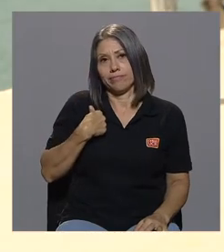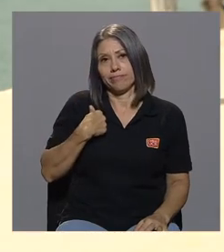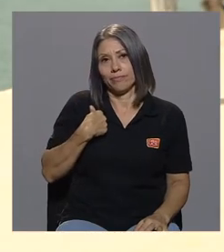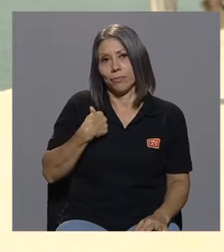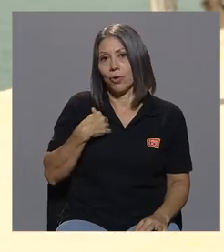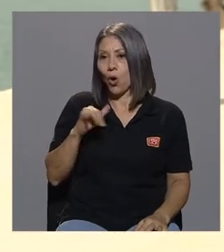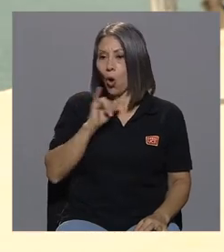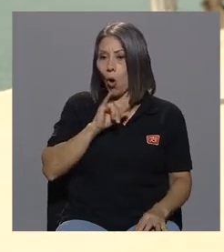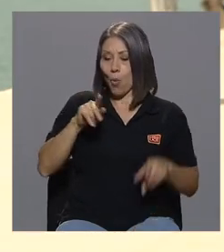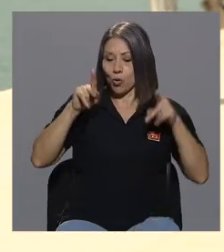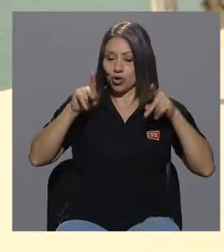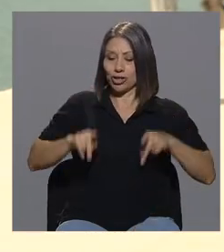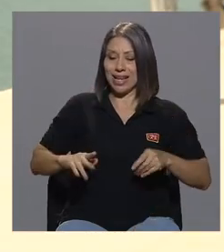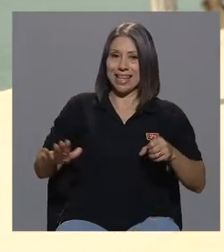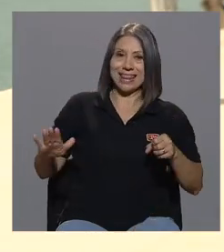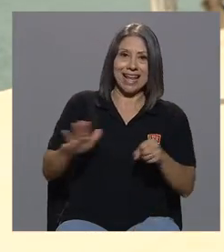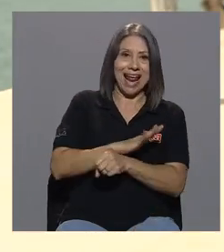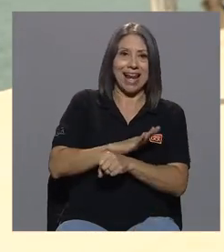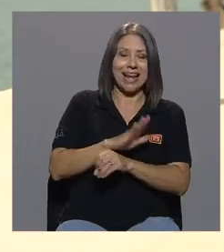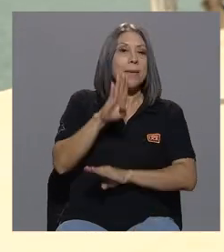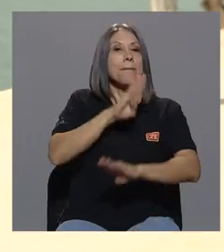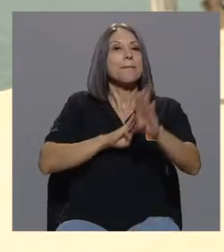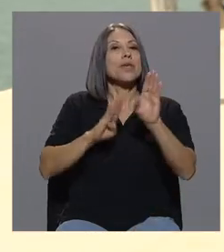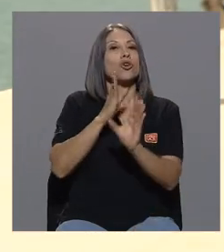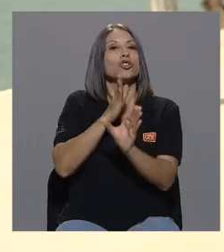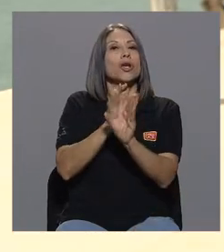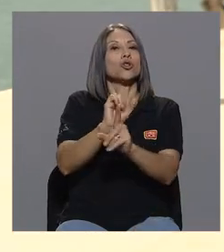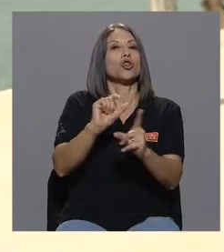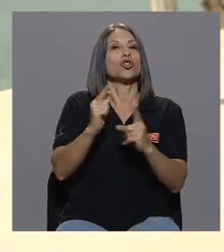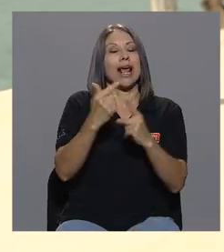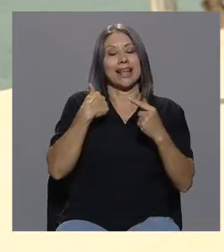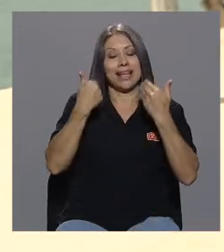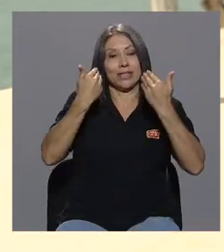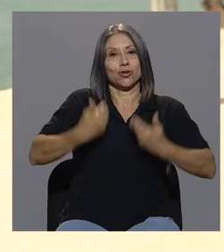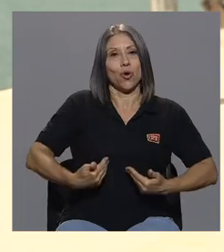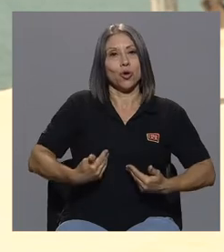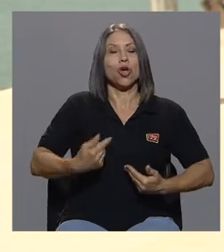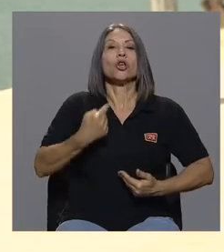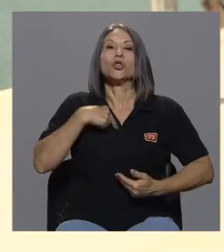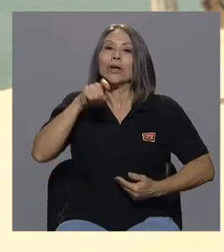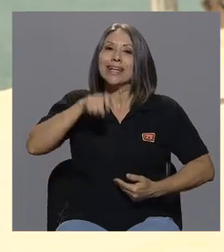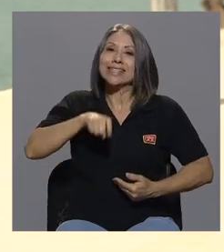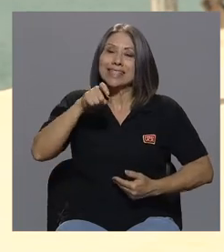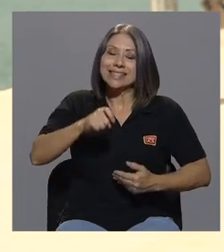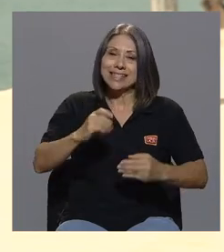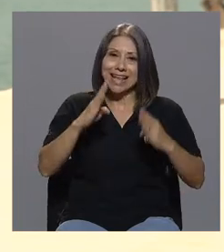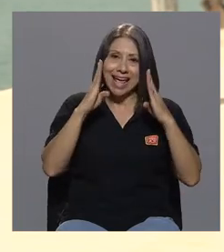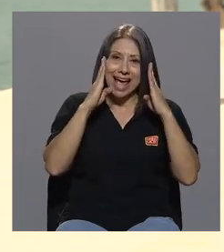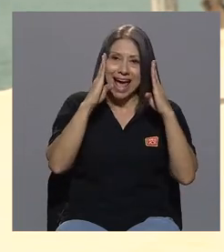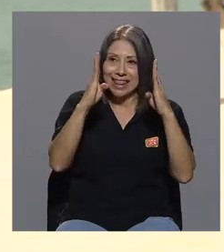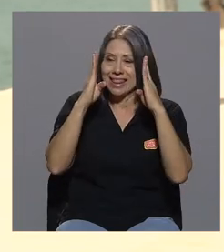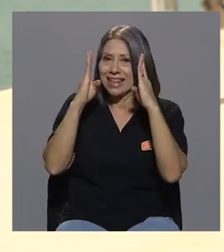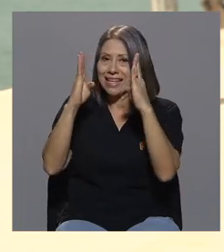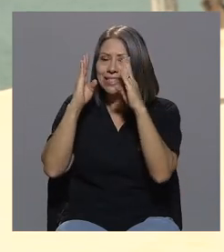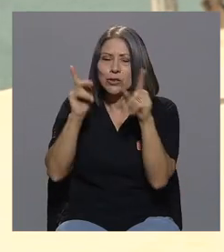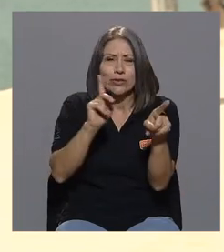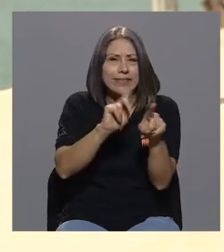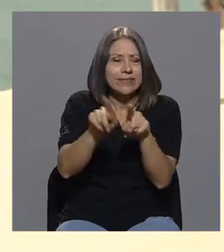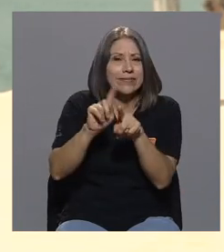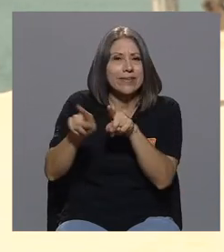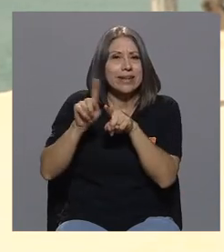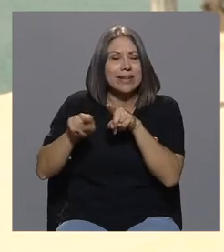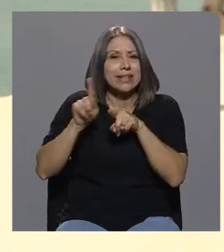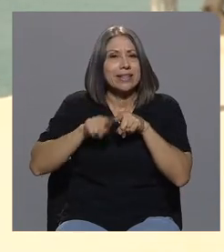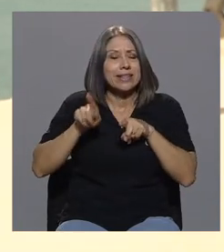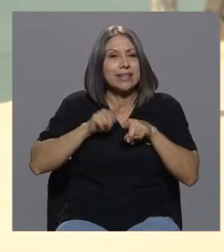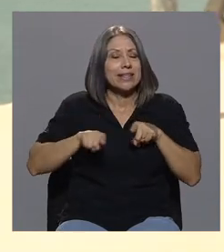que soy como un ser biopsicosocial que soy tuve que buscar la intervención desde todas las las